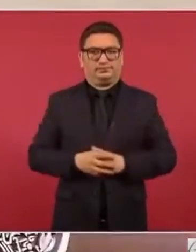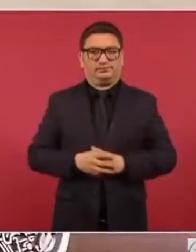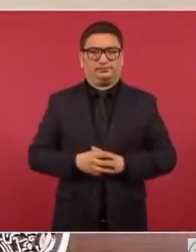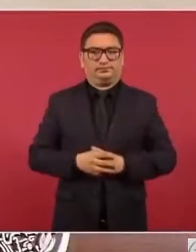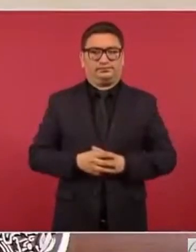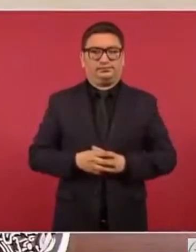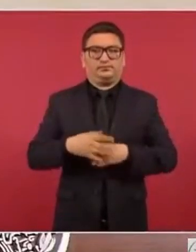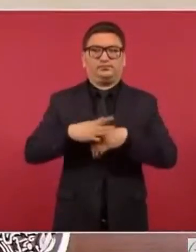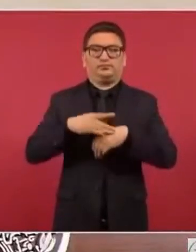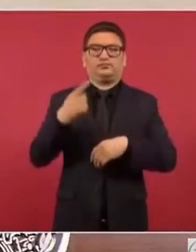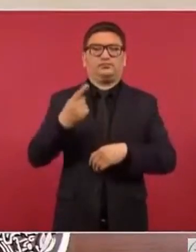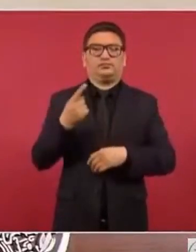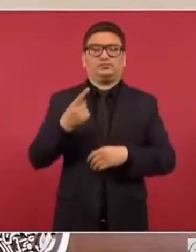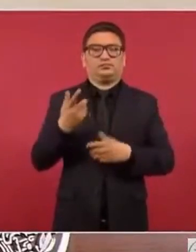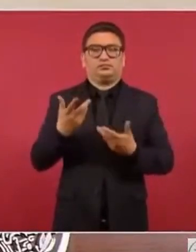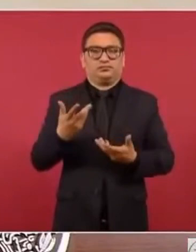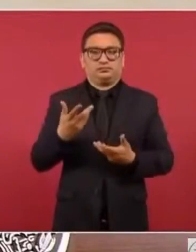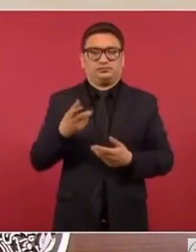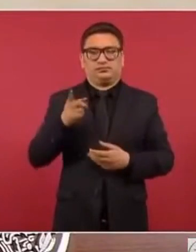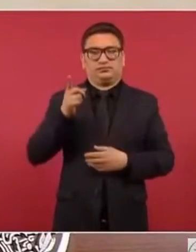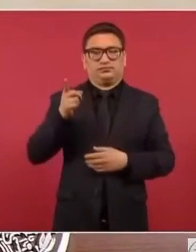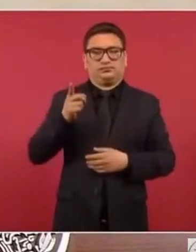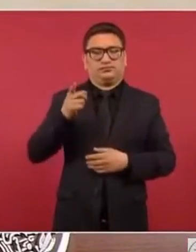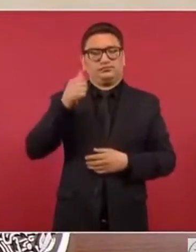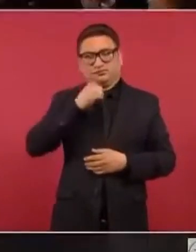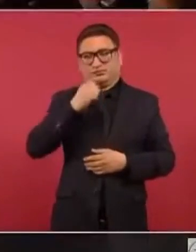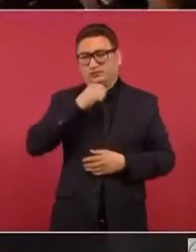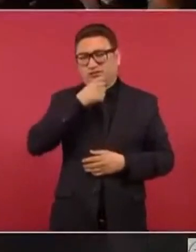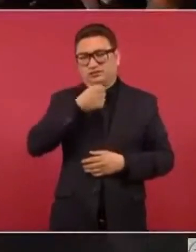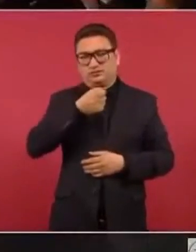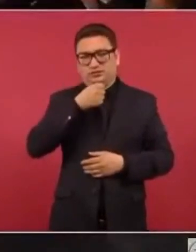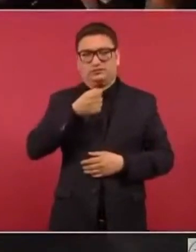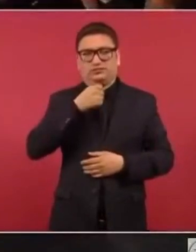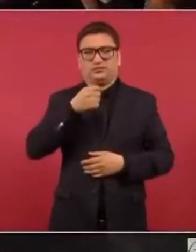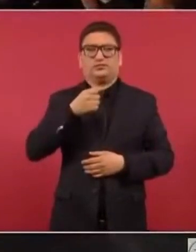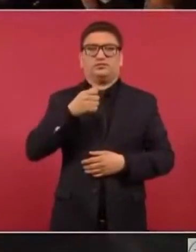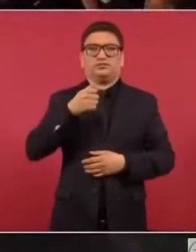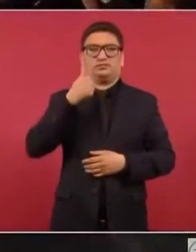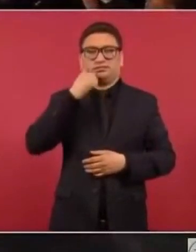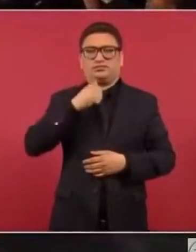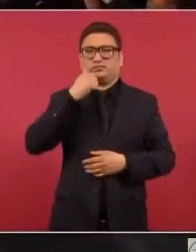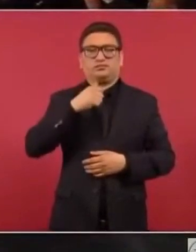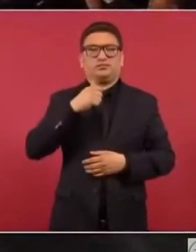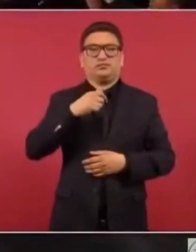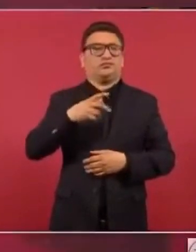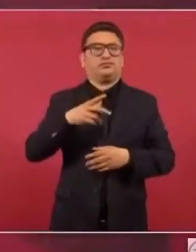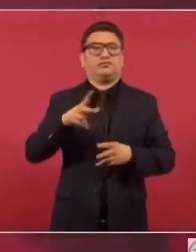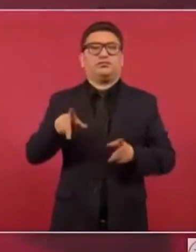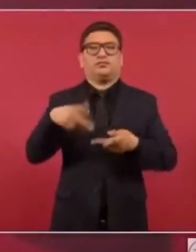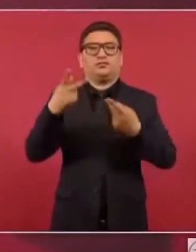porque siempre ha sido un periodista vendido o alquilado